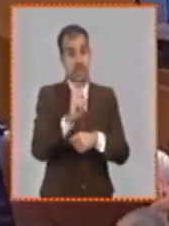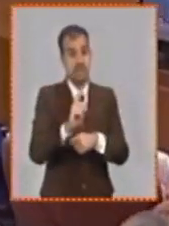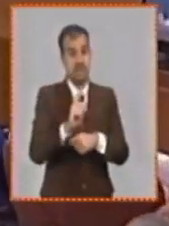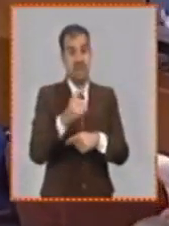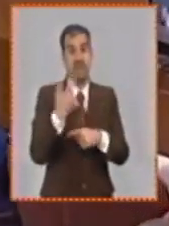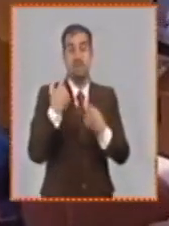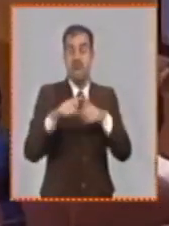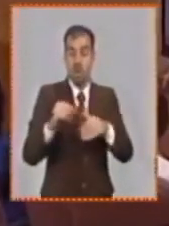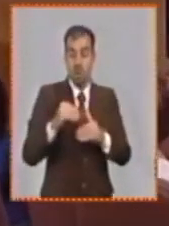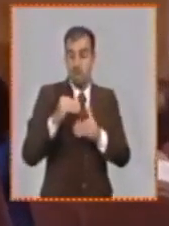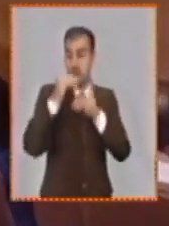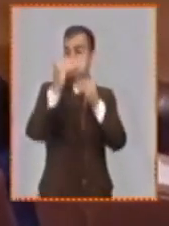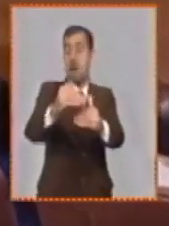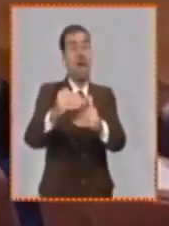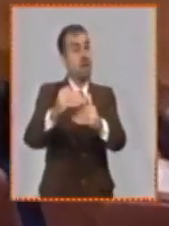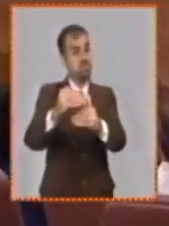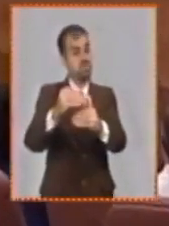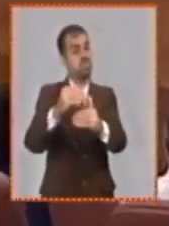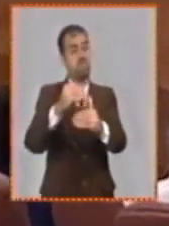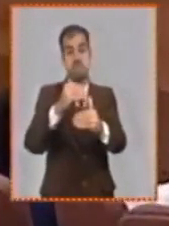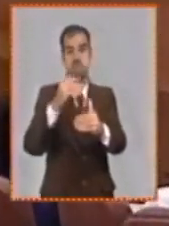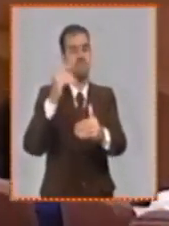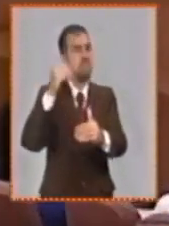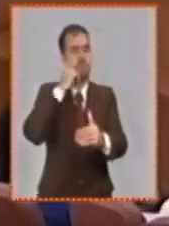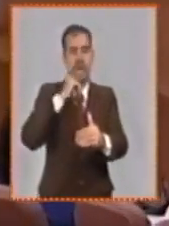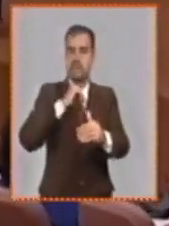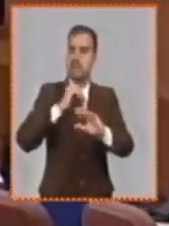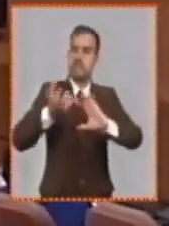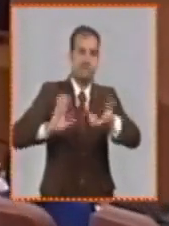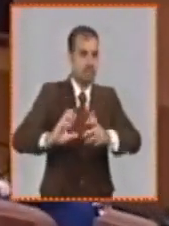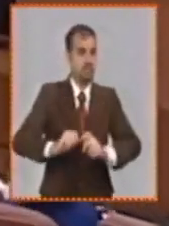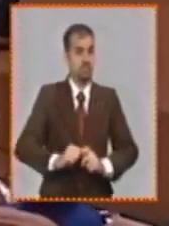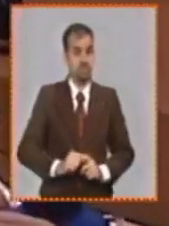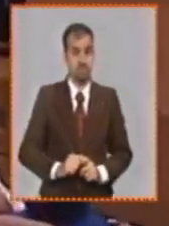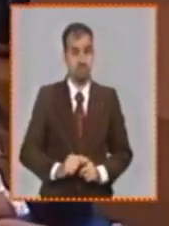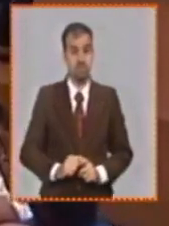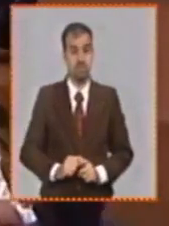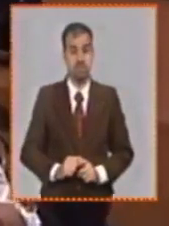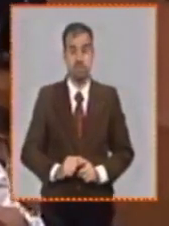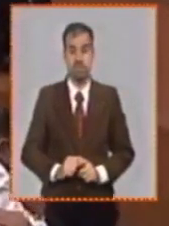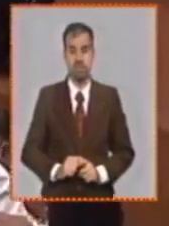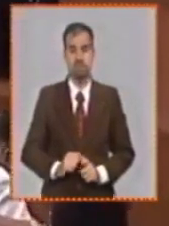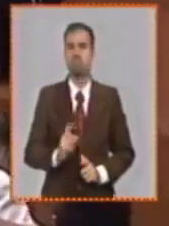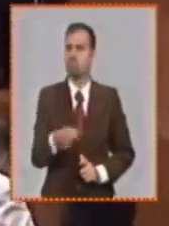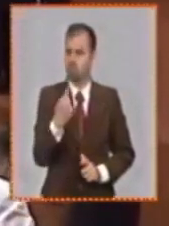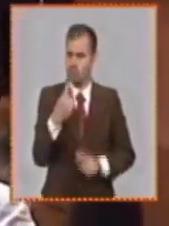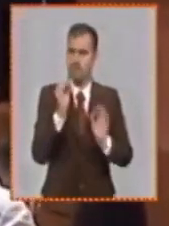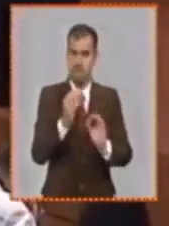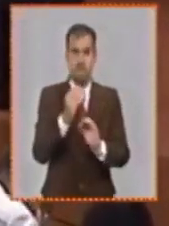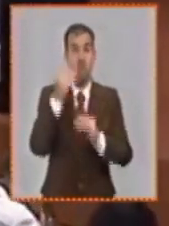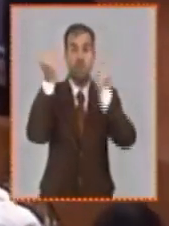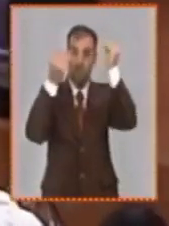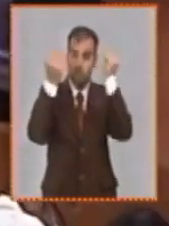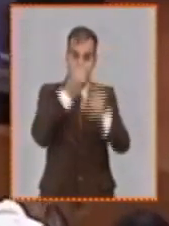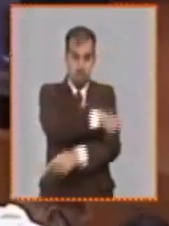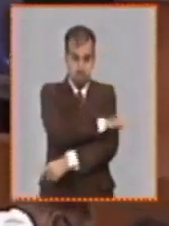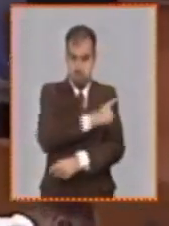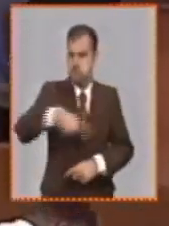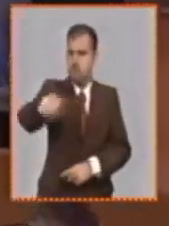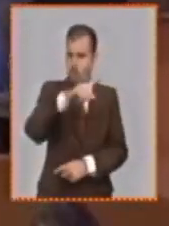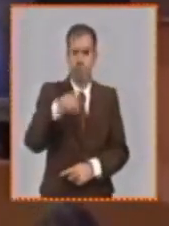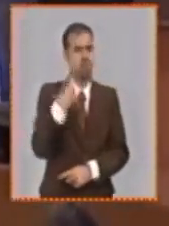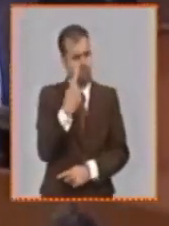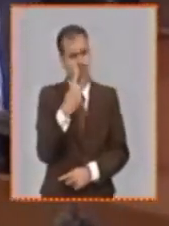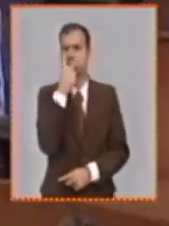posponerlo sería aún más costoso en el tiempo seguimos con interés y respeto las preocupaciones de la población